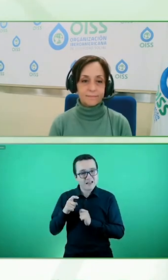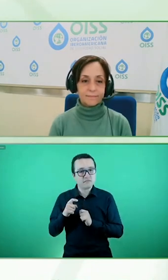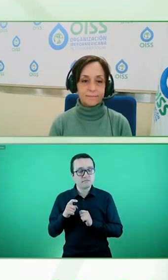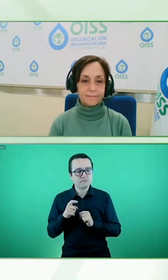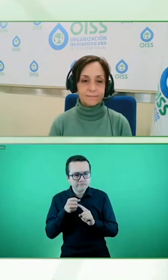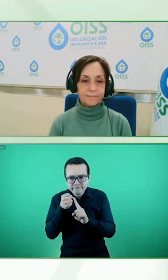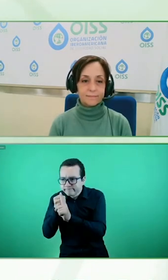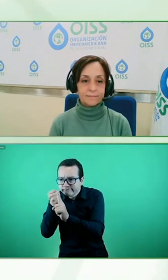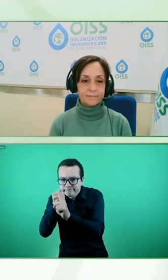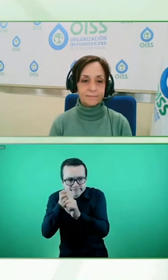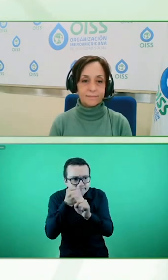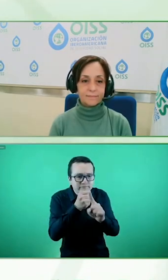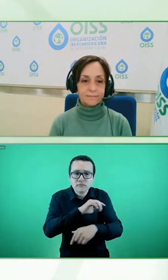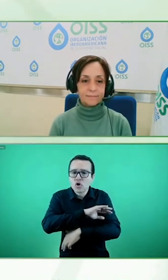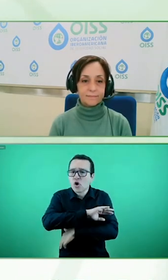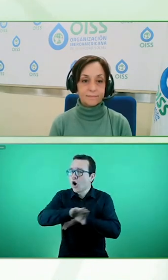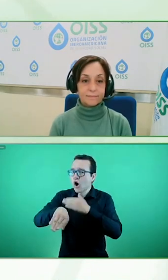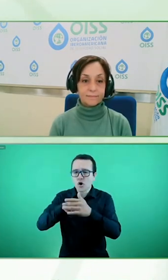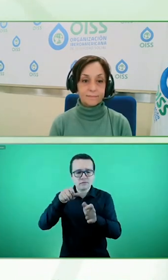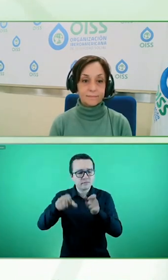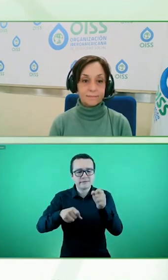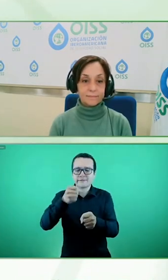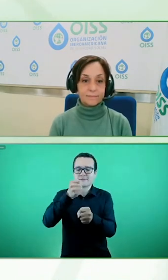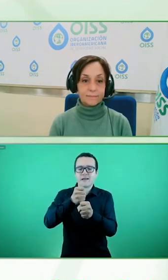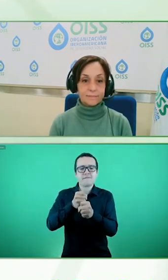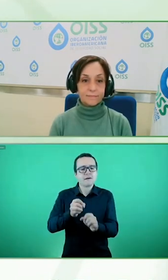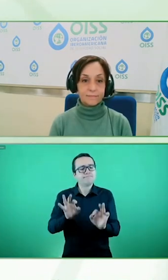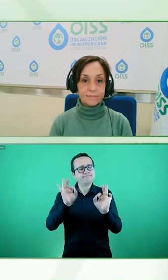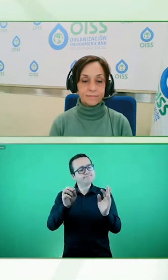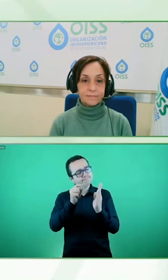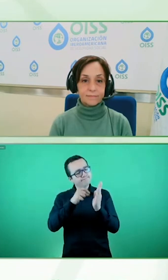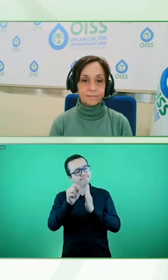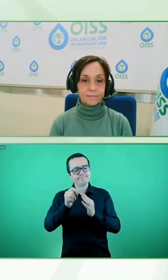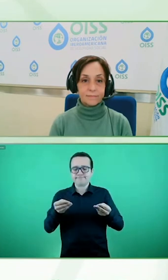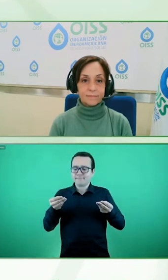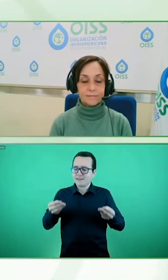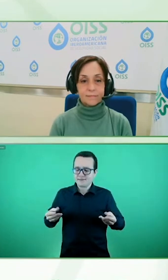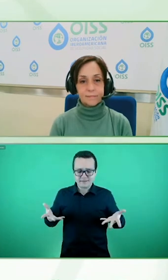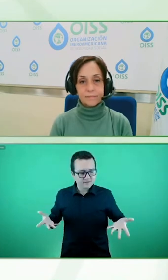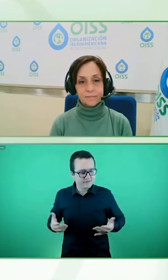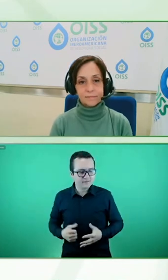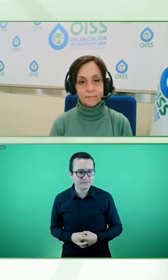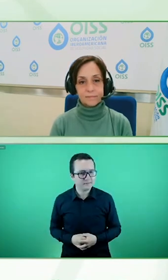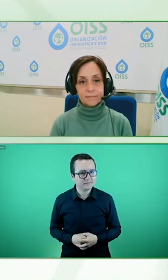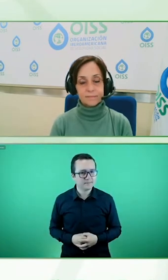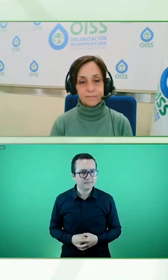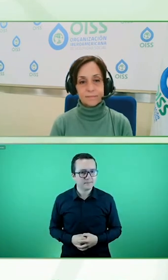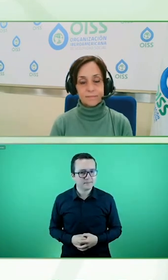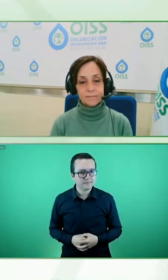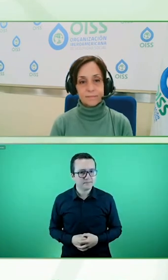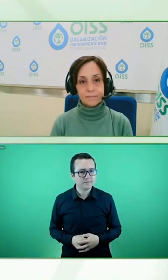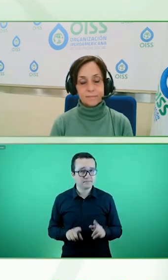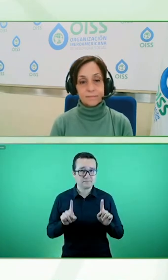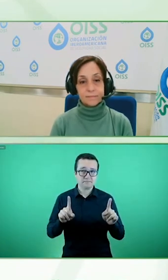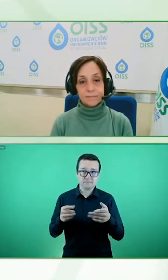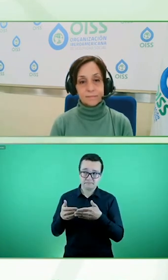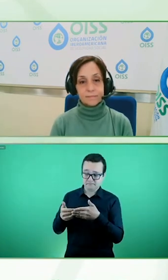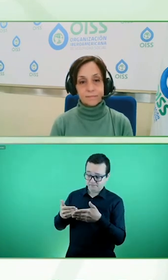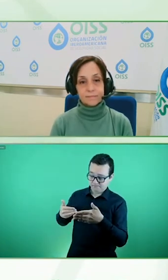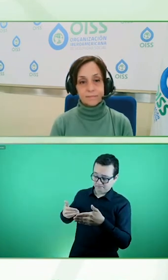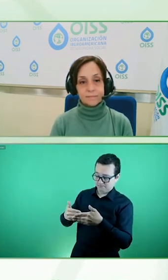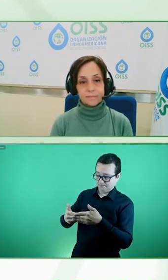Ahora bien, hace, no sé, en los últimos 15 años, digamos,